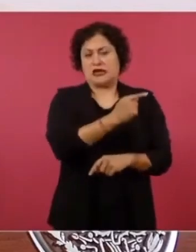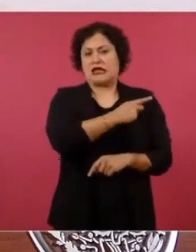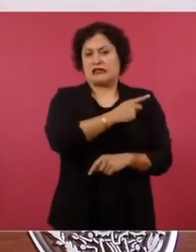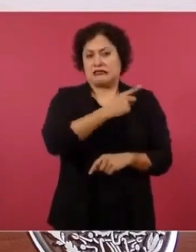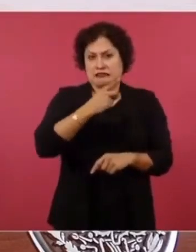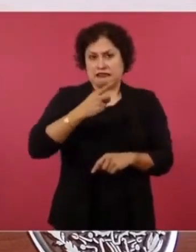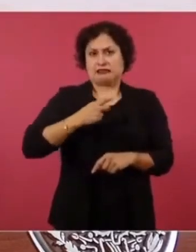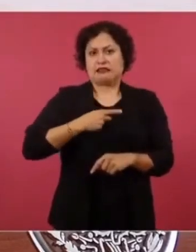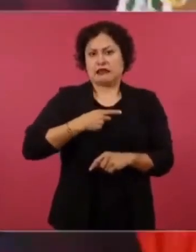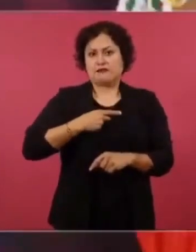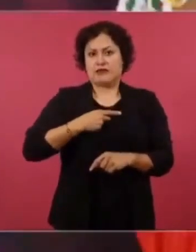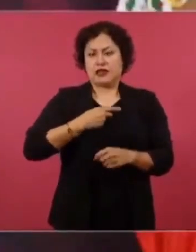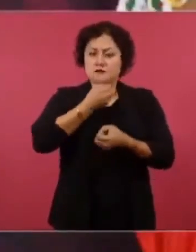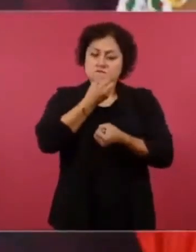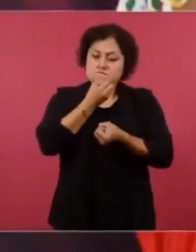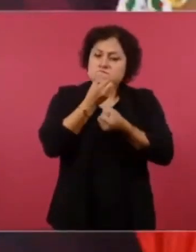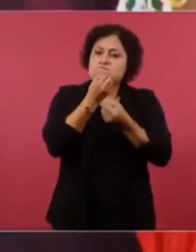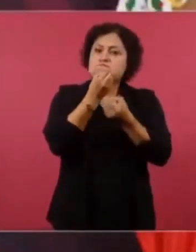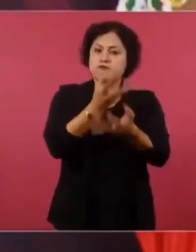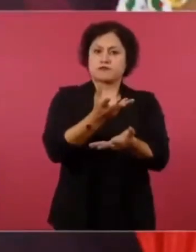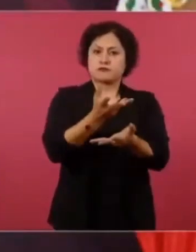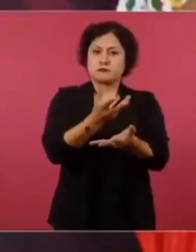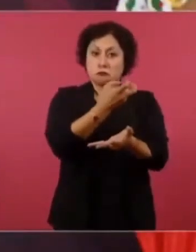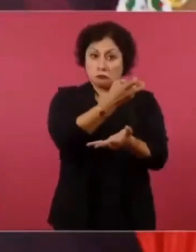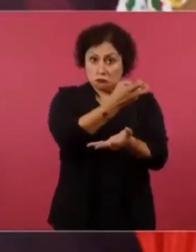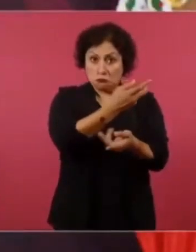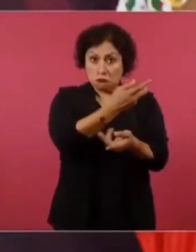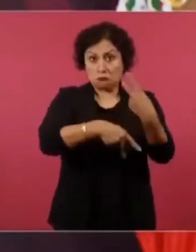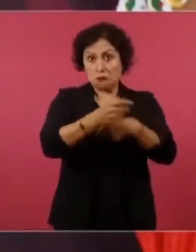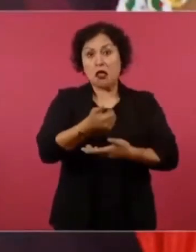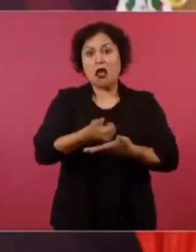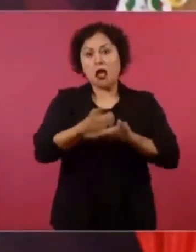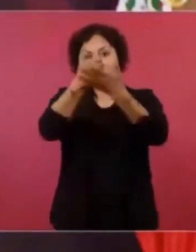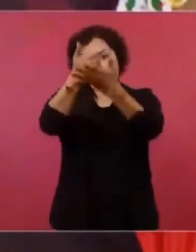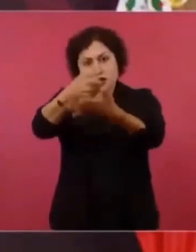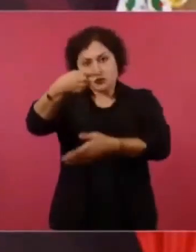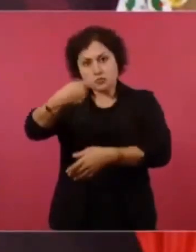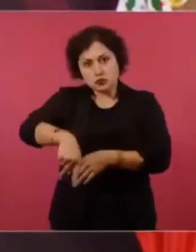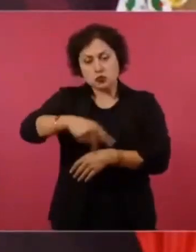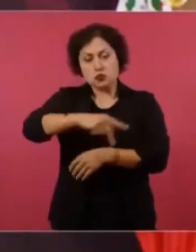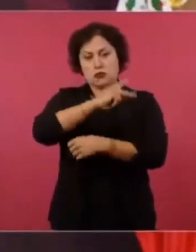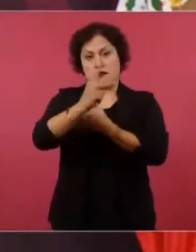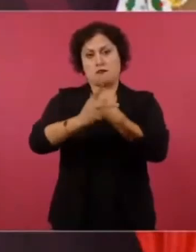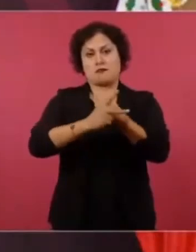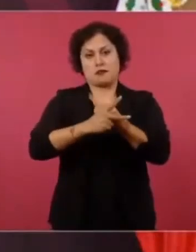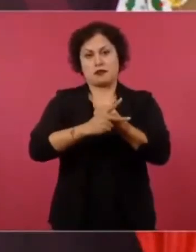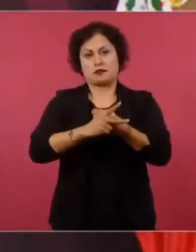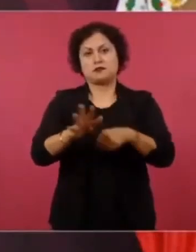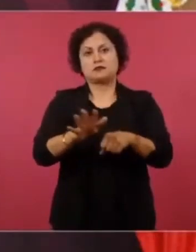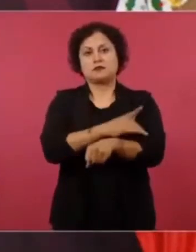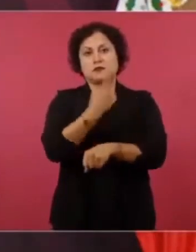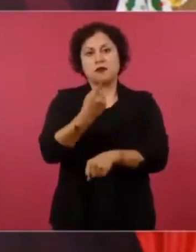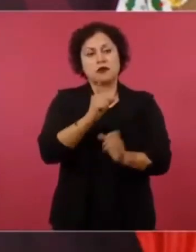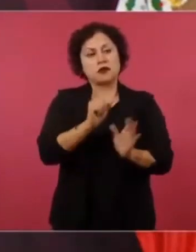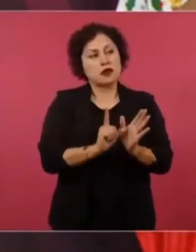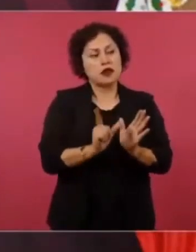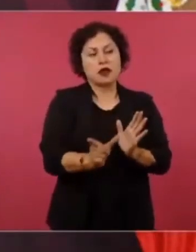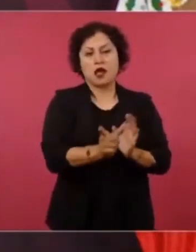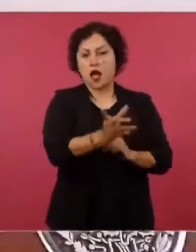Para que nunca, jamás, vuelvan a repetirse